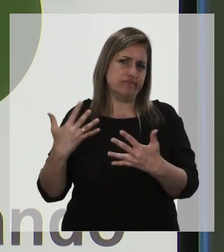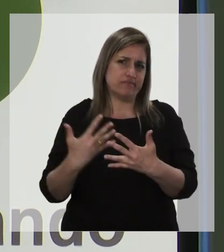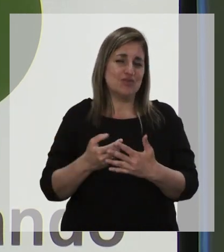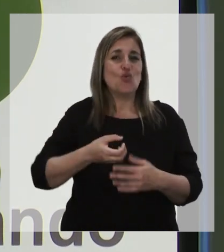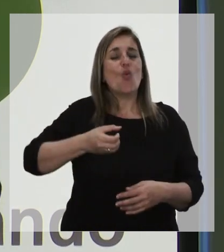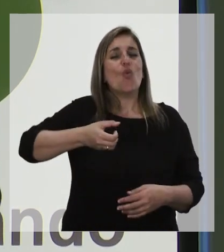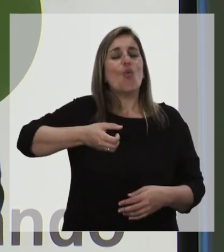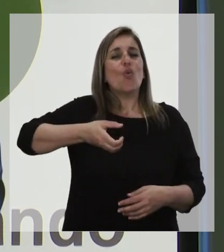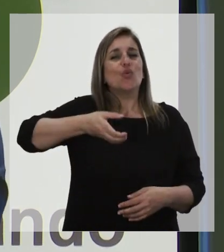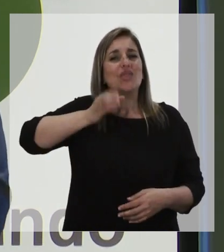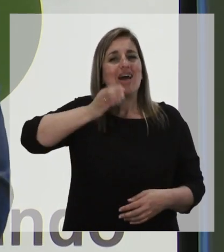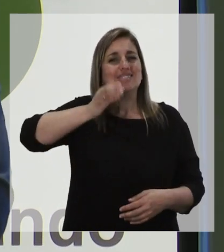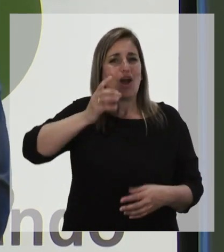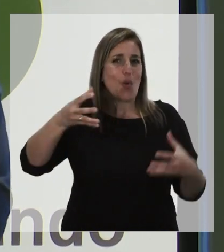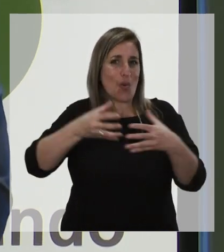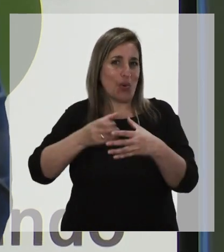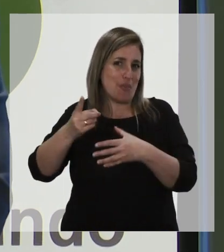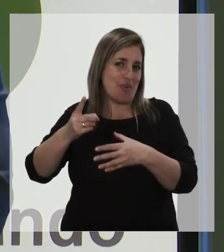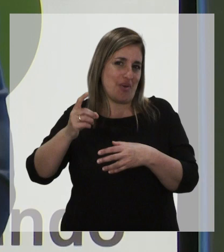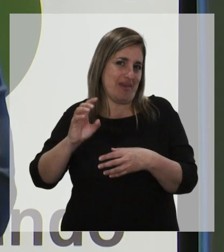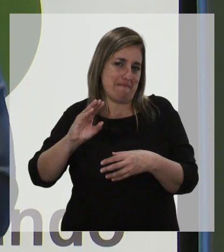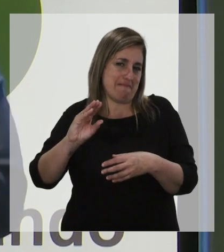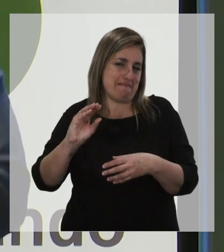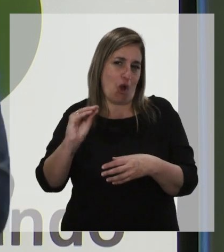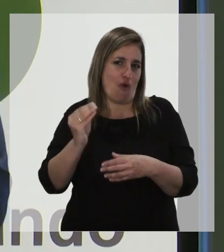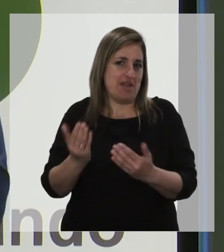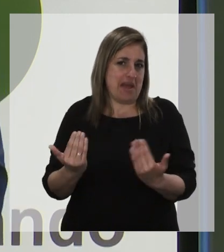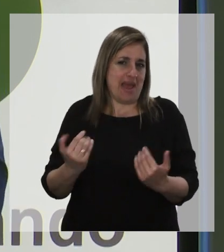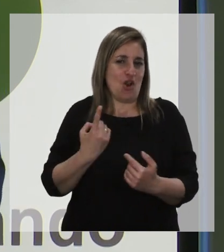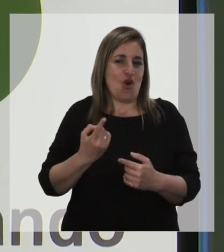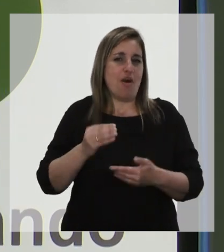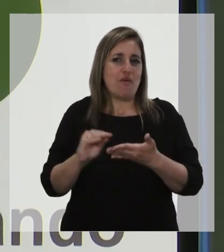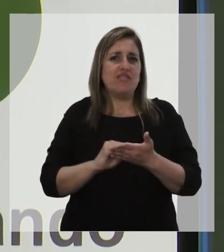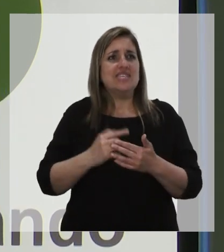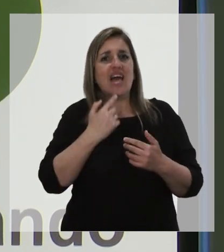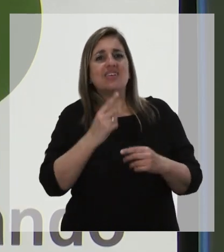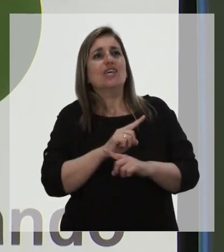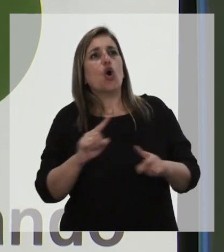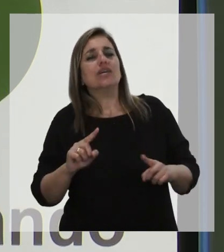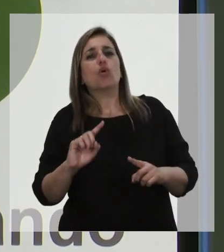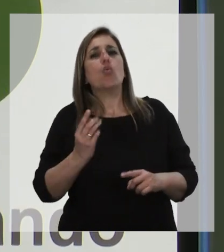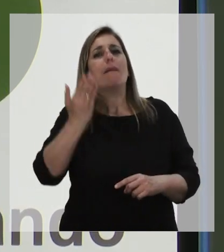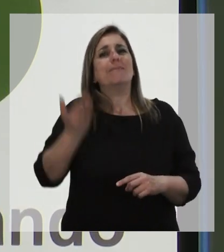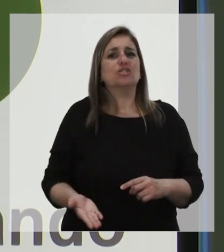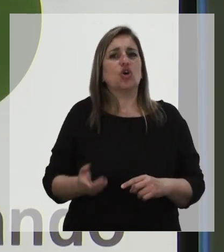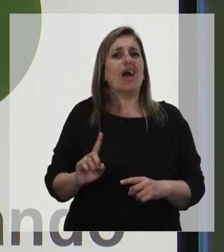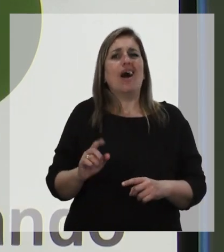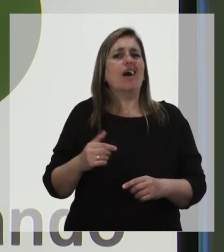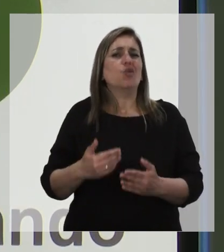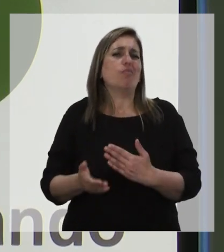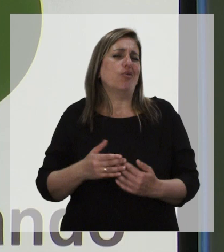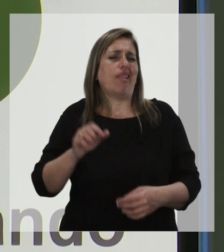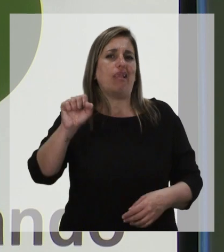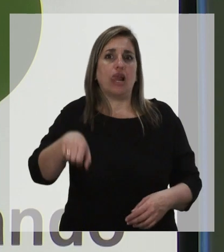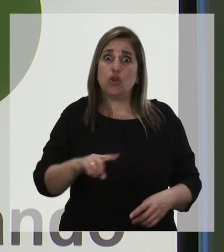y tengo una tacita que un grupo de gurises de una agrupación me regaló, ahí en mi oficina, que dice que no hay que dar un uruguayo por perdido.